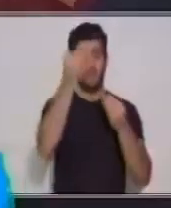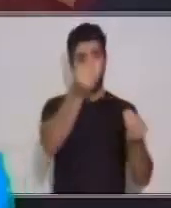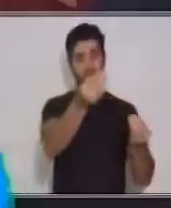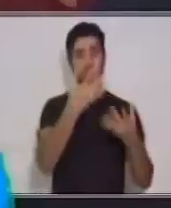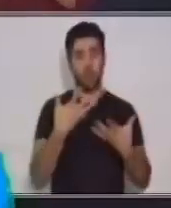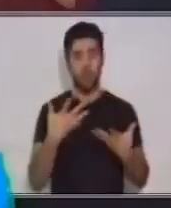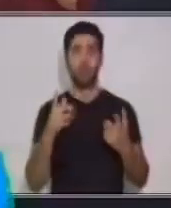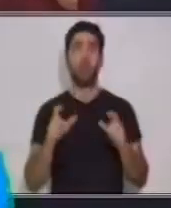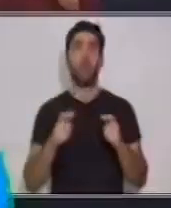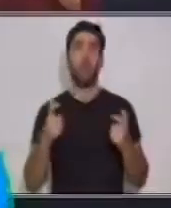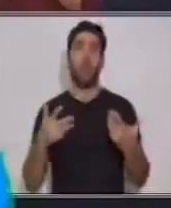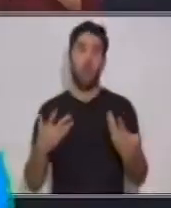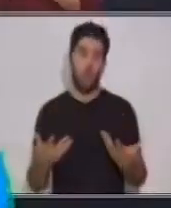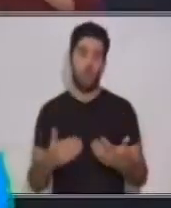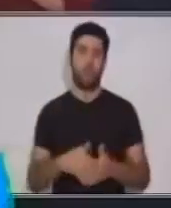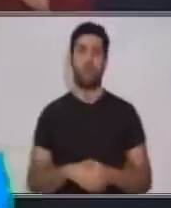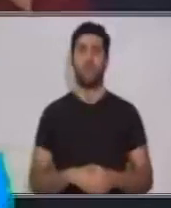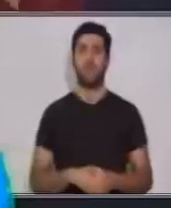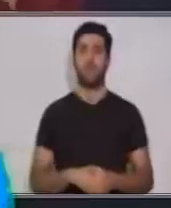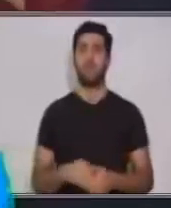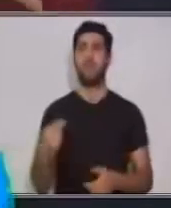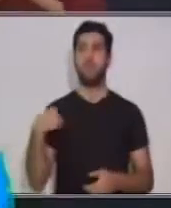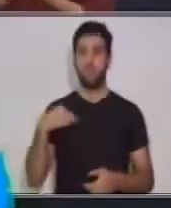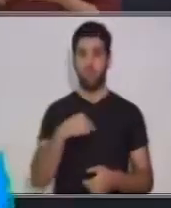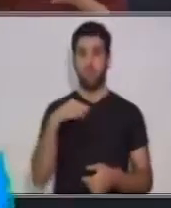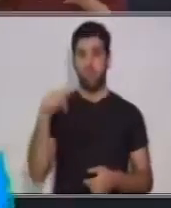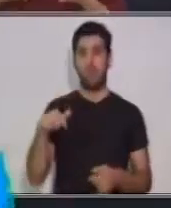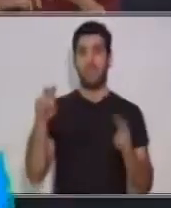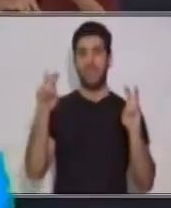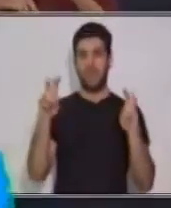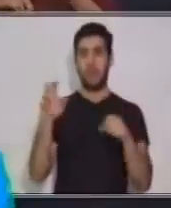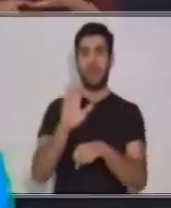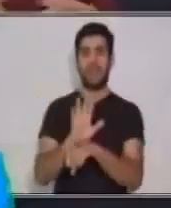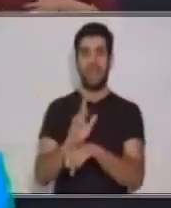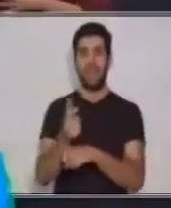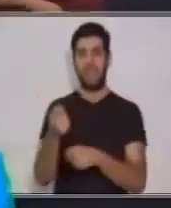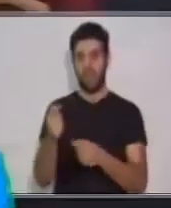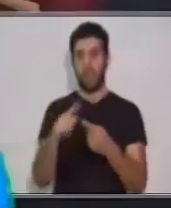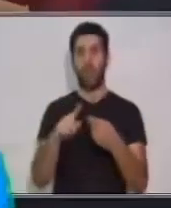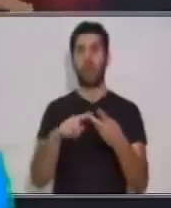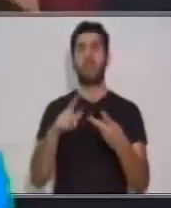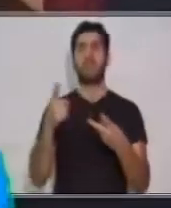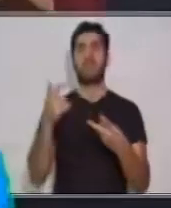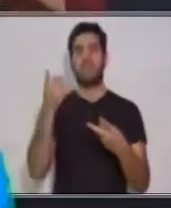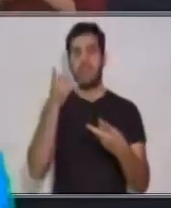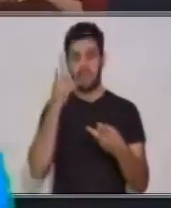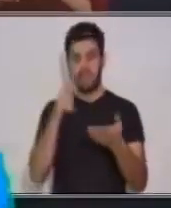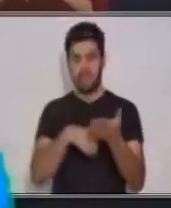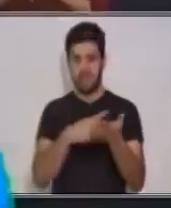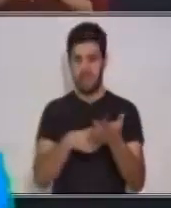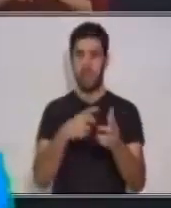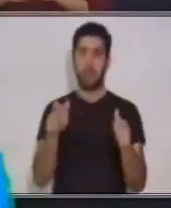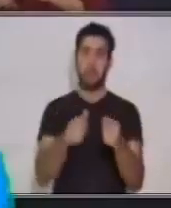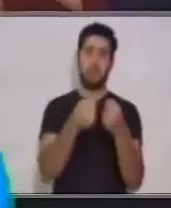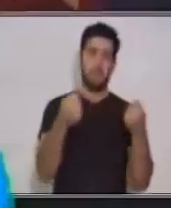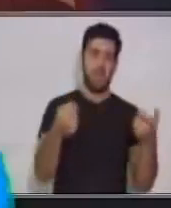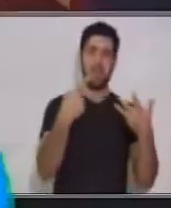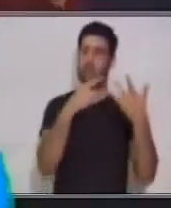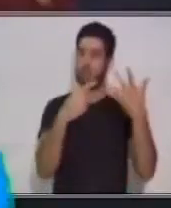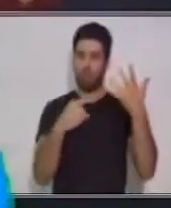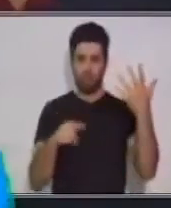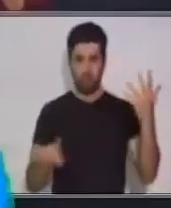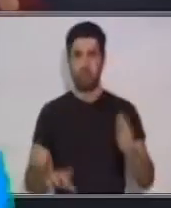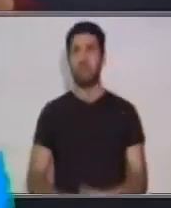de información trabajamos el día de hoy? Trabajamos televisión, teléfono, radio, periódicos, enciclopedias